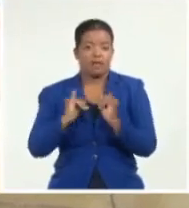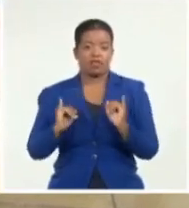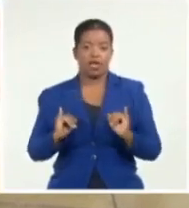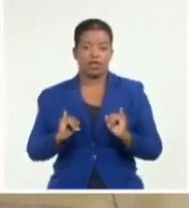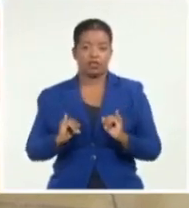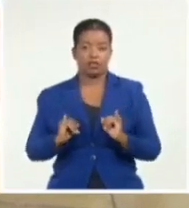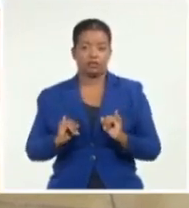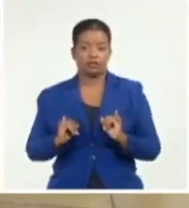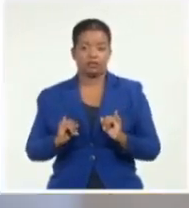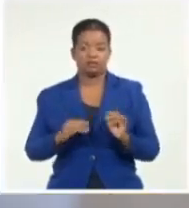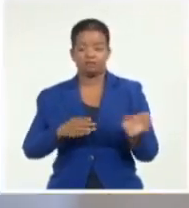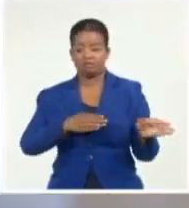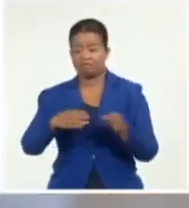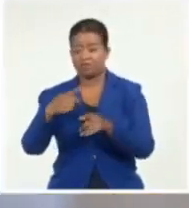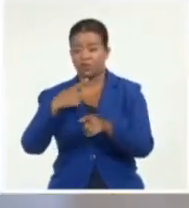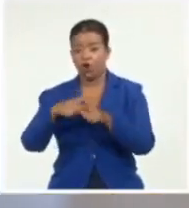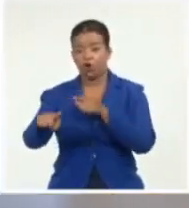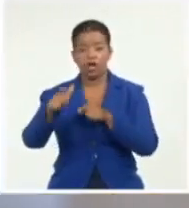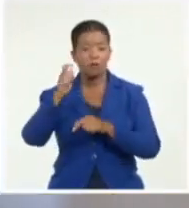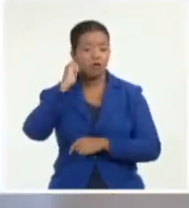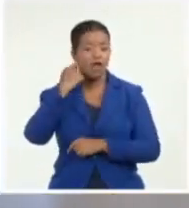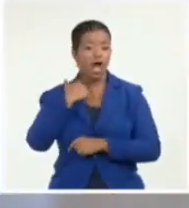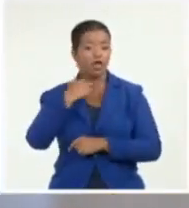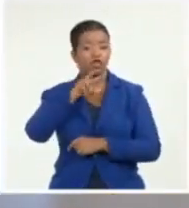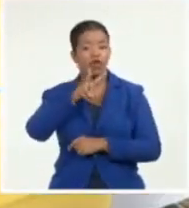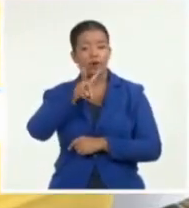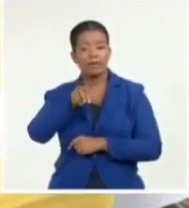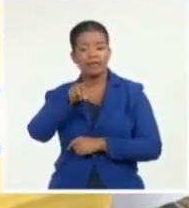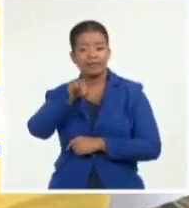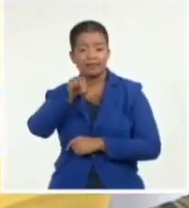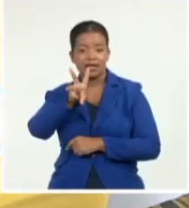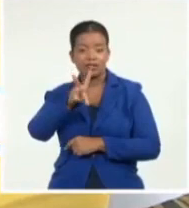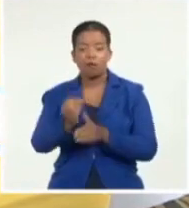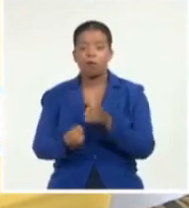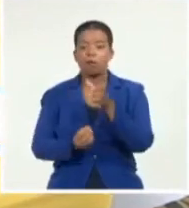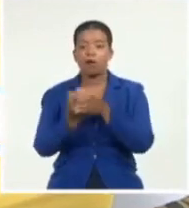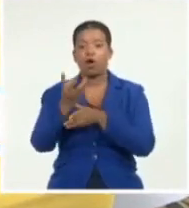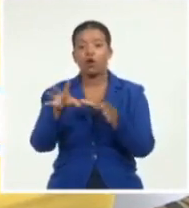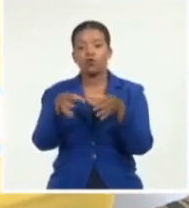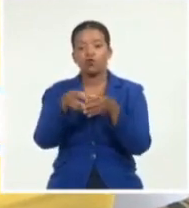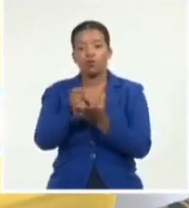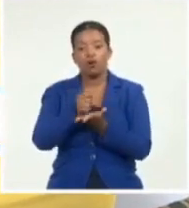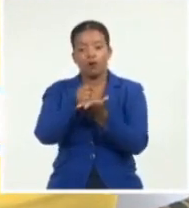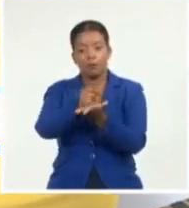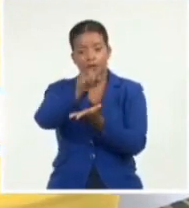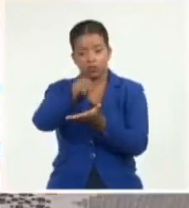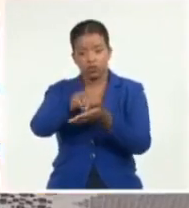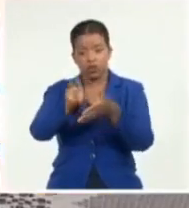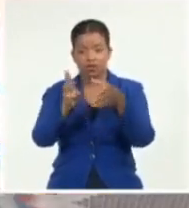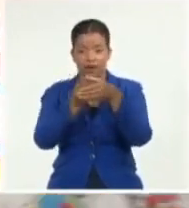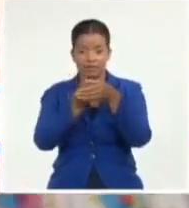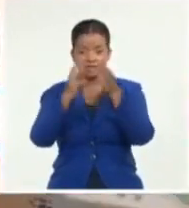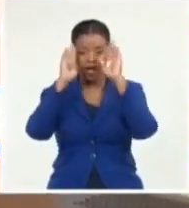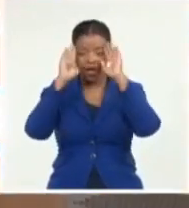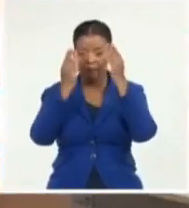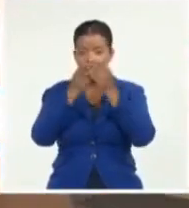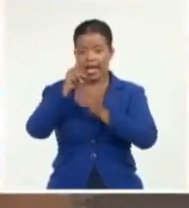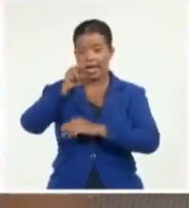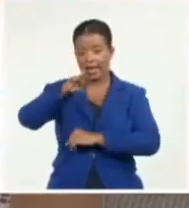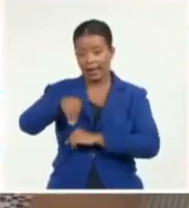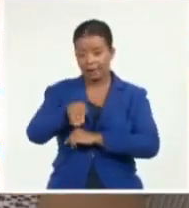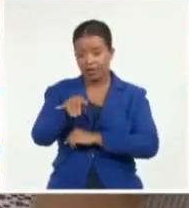Mayelin contribuyó en 2013 a la creación del Grupo de Apoyo de Personas con Discapacidad Intelectual y Sus Familias,